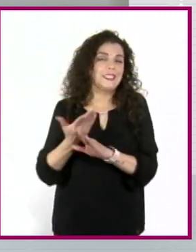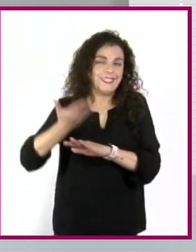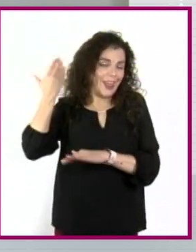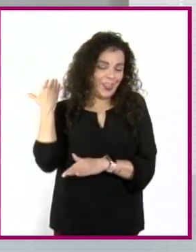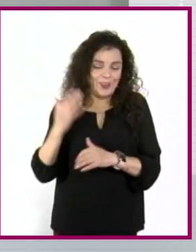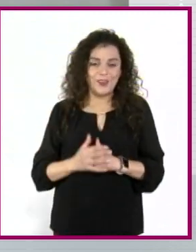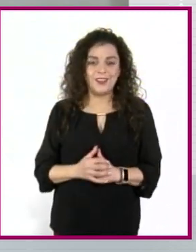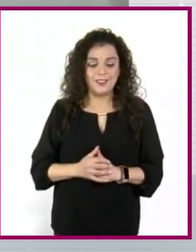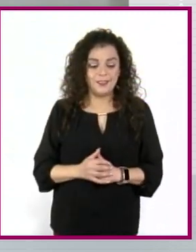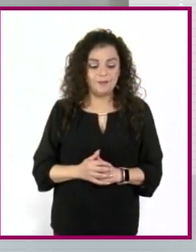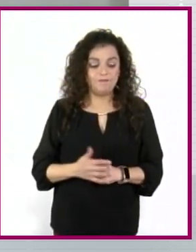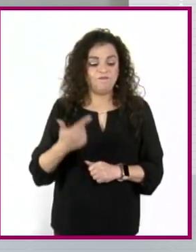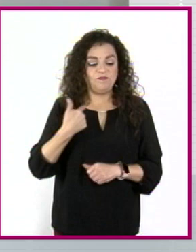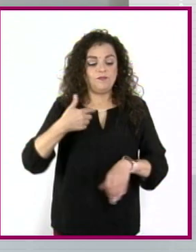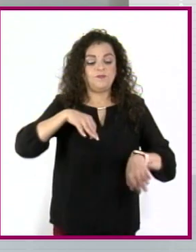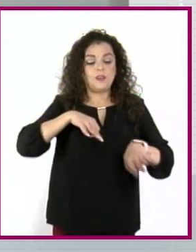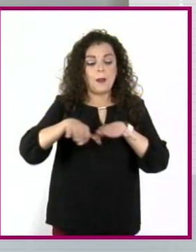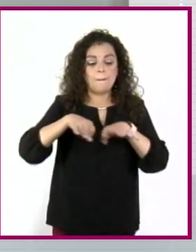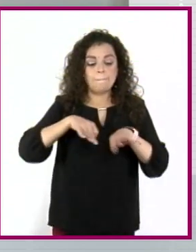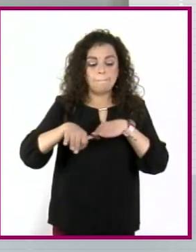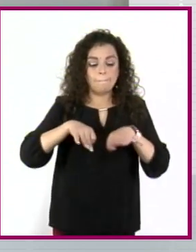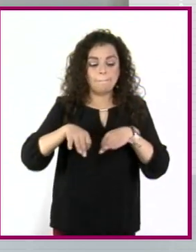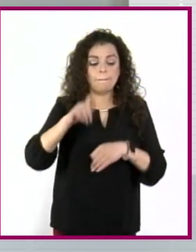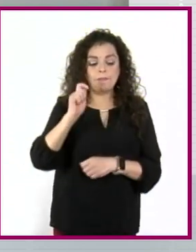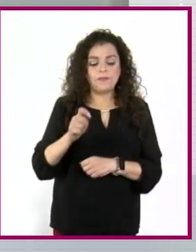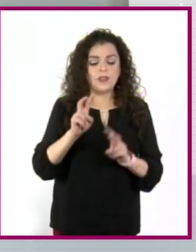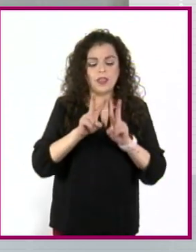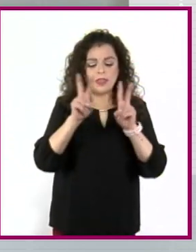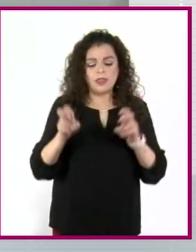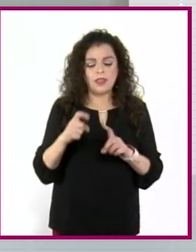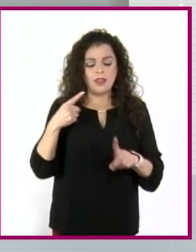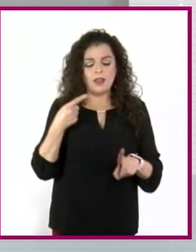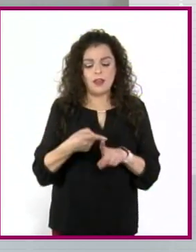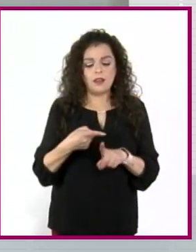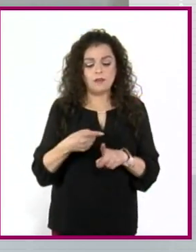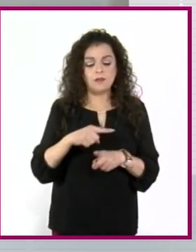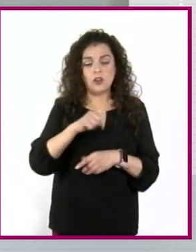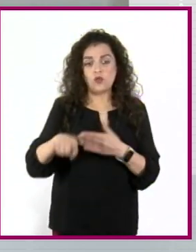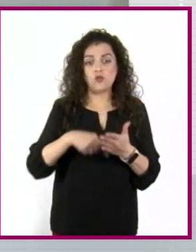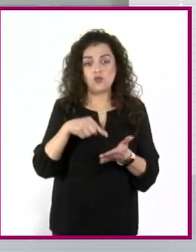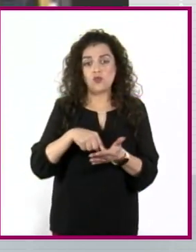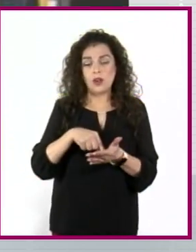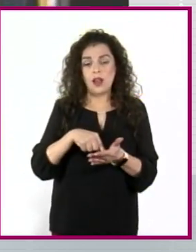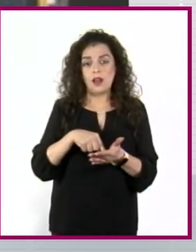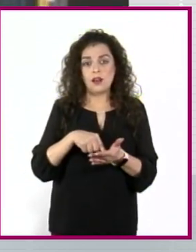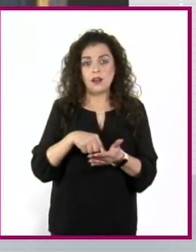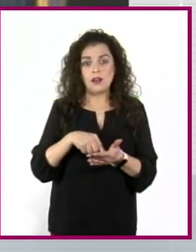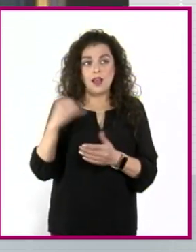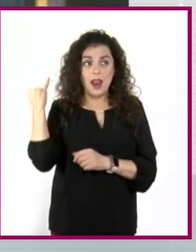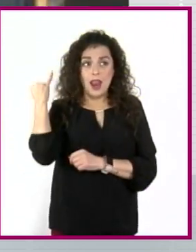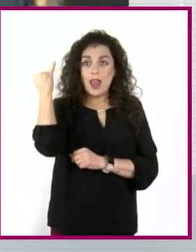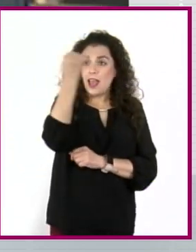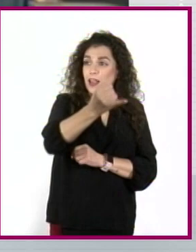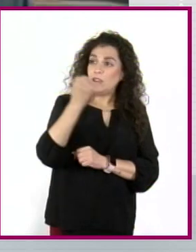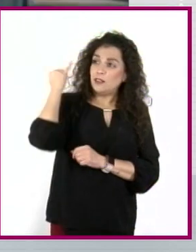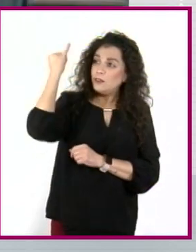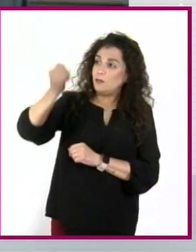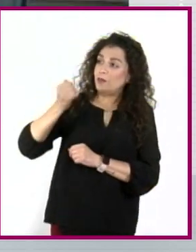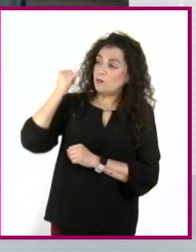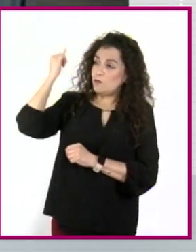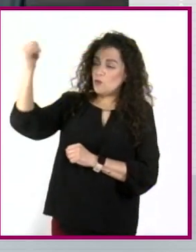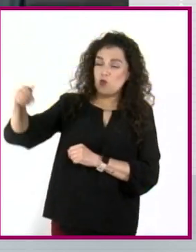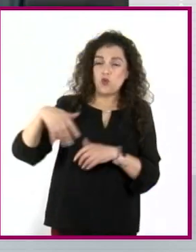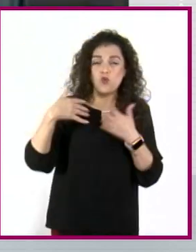me tocó trabajar en ámbitos todavía rurales de la ciudad, ¿no? Me tocó ir a Milpalta.